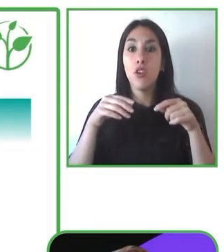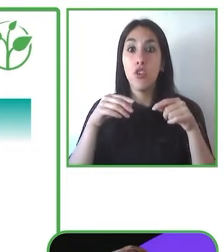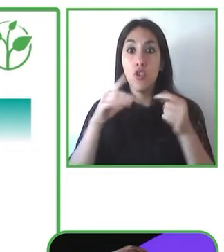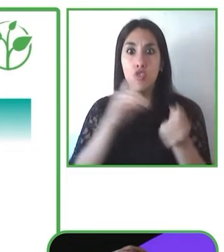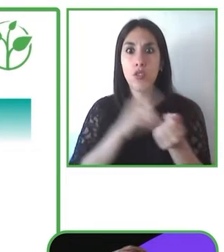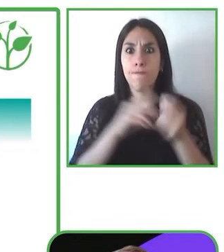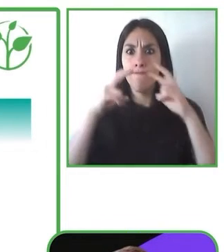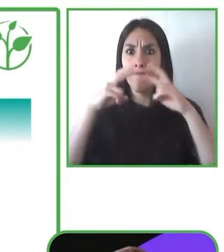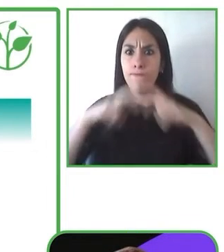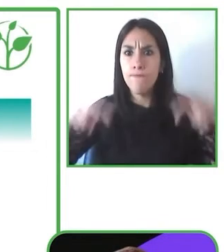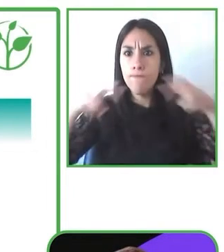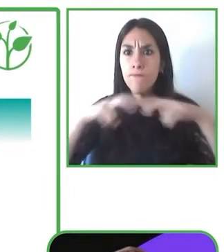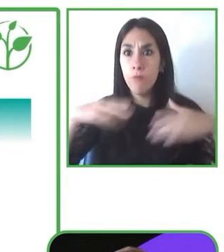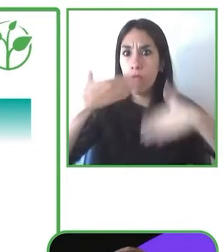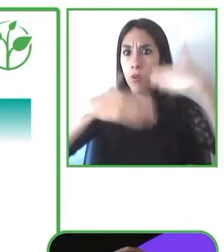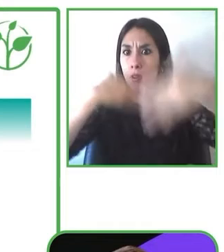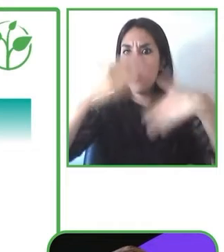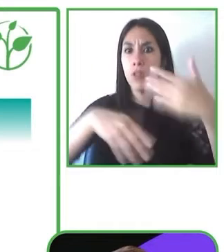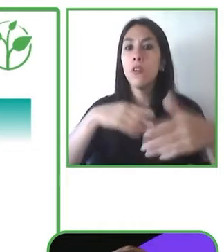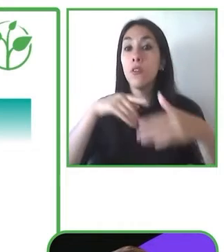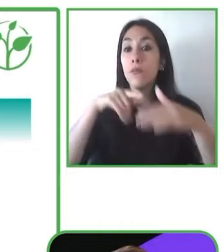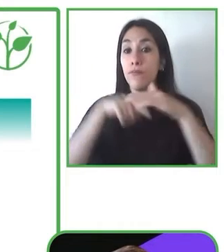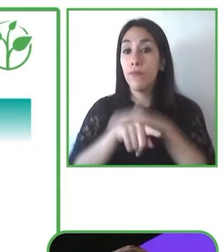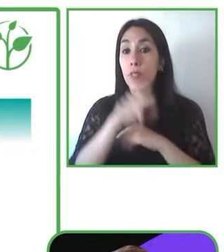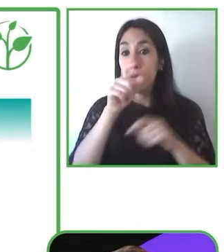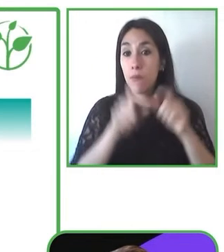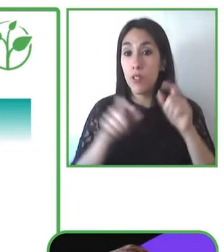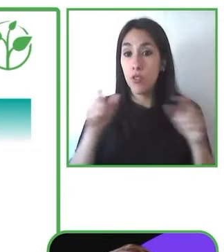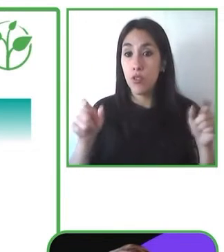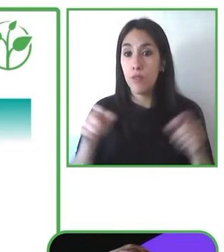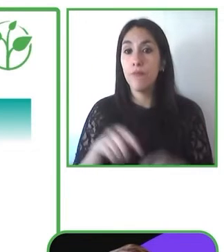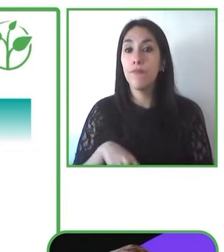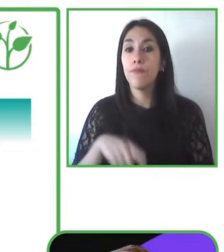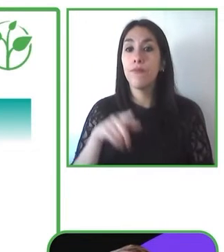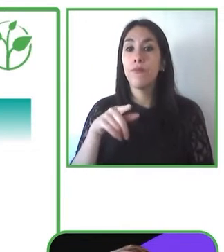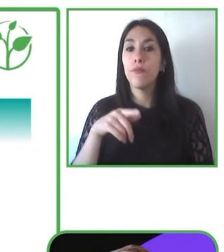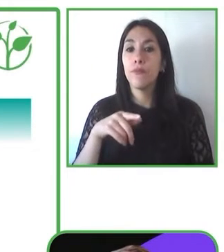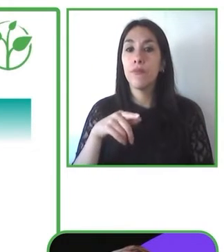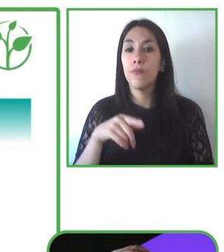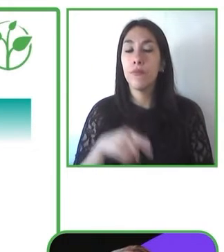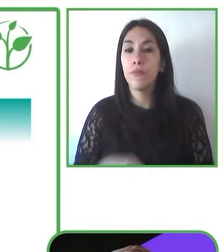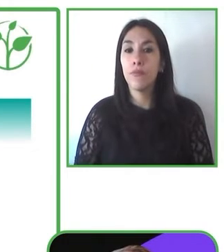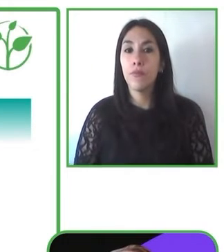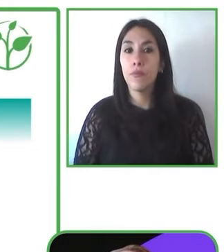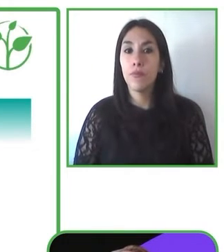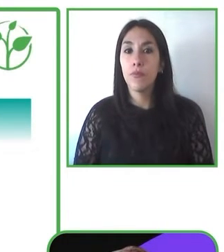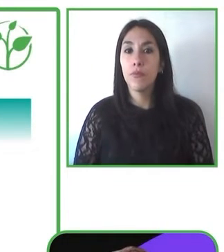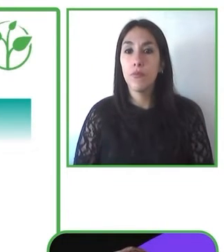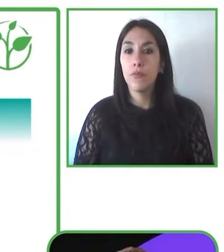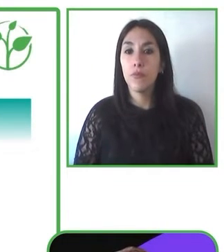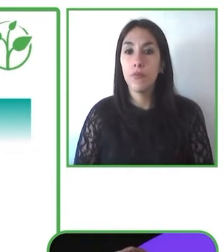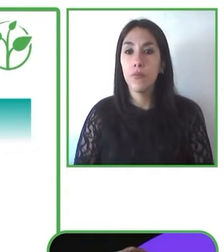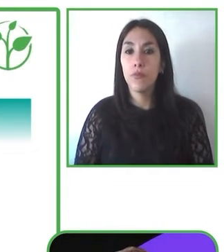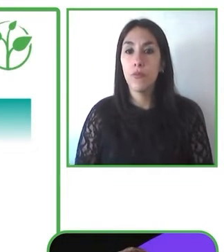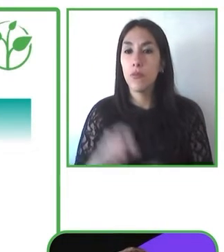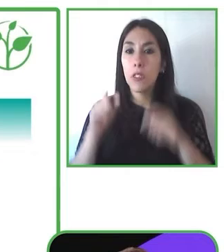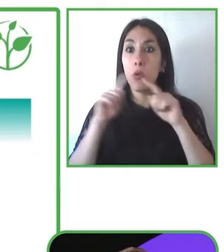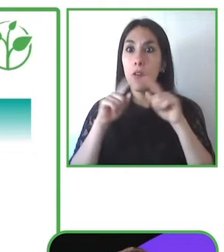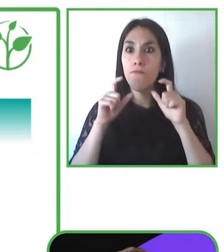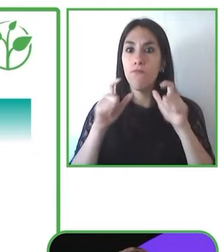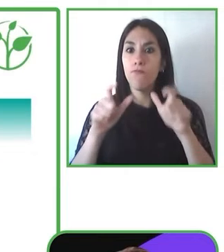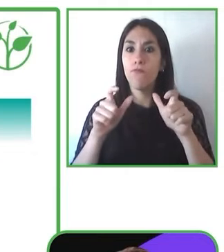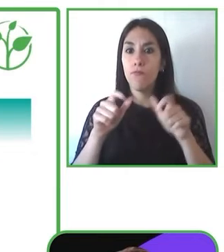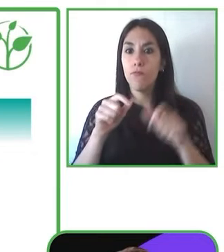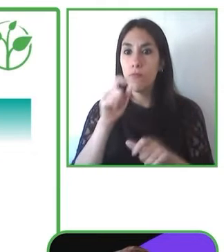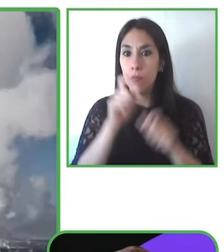Estos son los valores, son los que nos guían. También los cinco valores de ATOS que guían a los empleados, es el valor